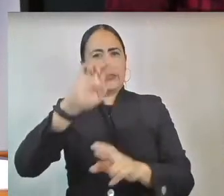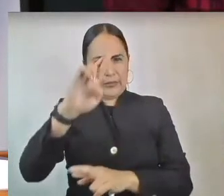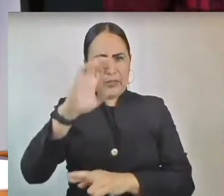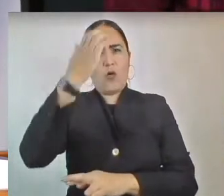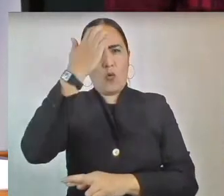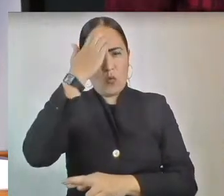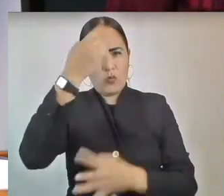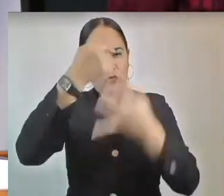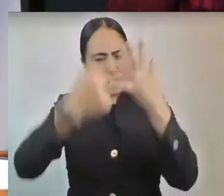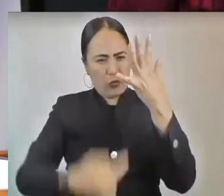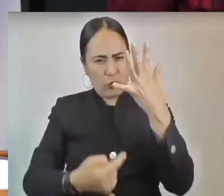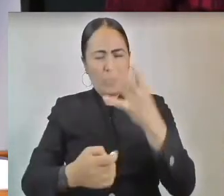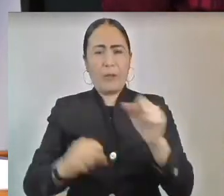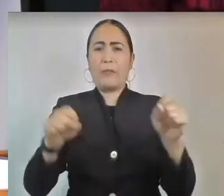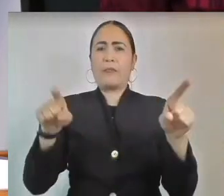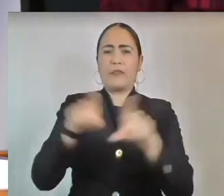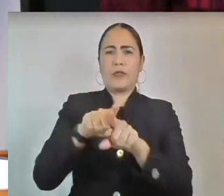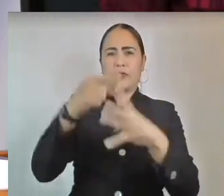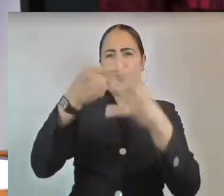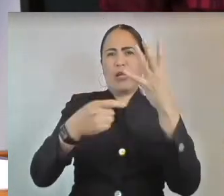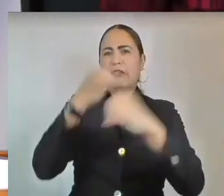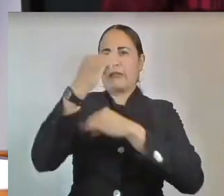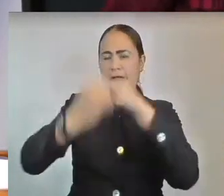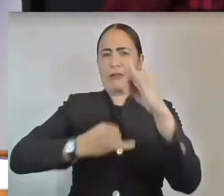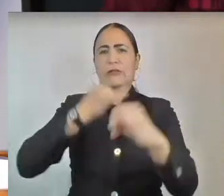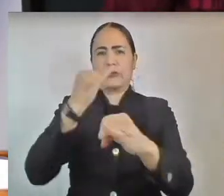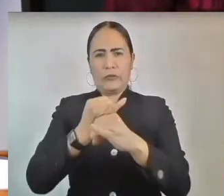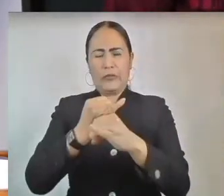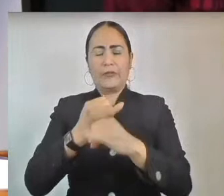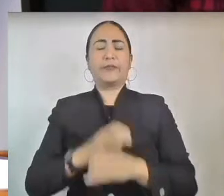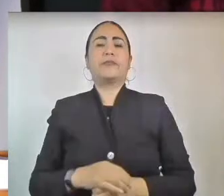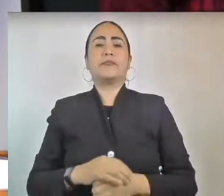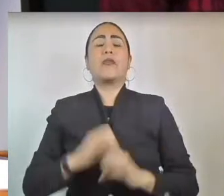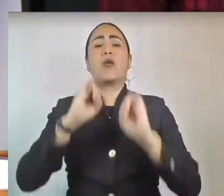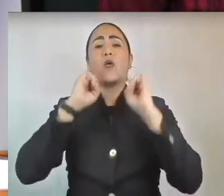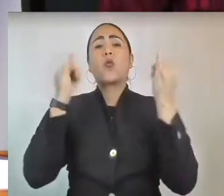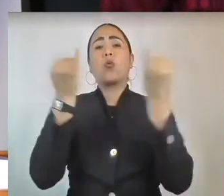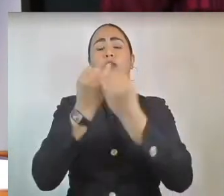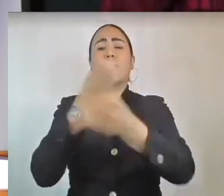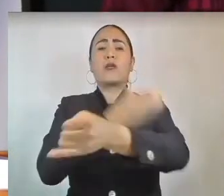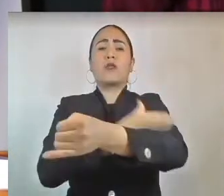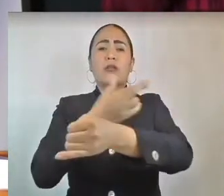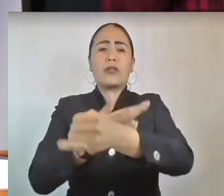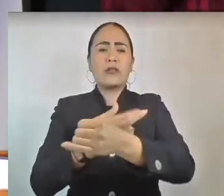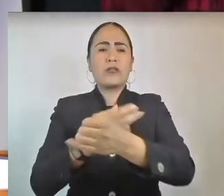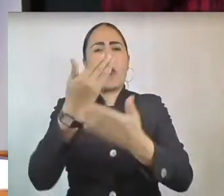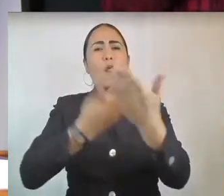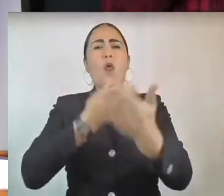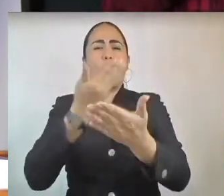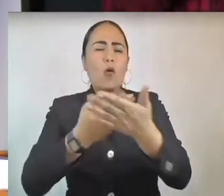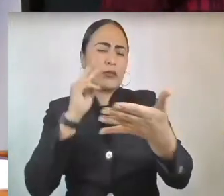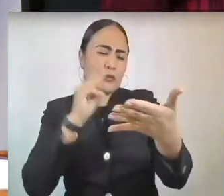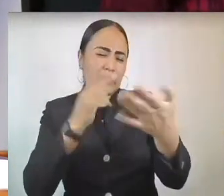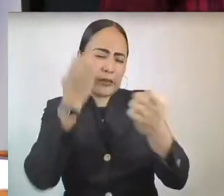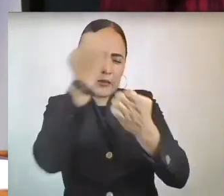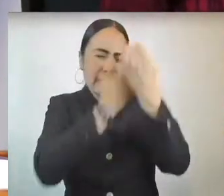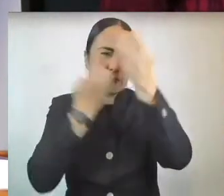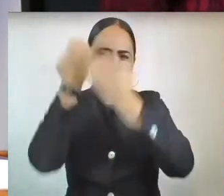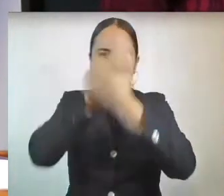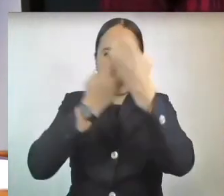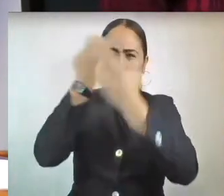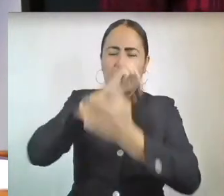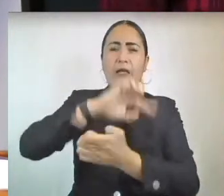internacionales. La Junta de Coordinación Política analizará las propuestas, las remitirá a la Comisión